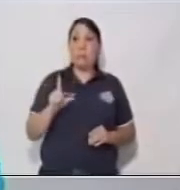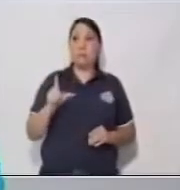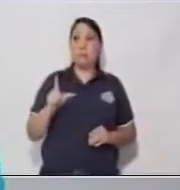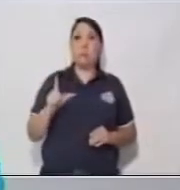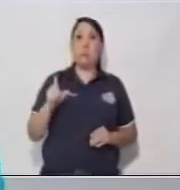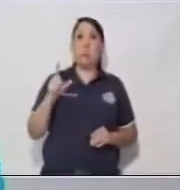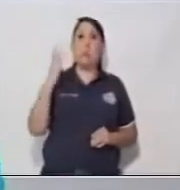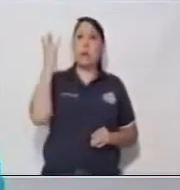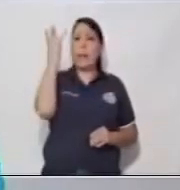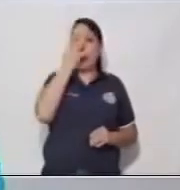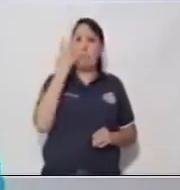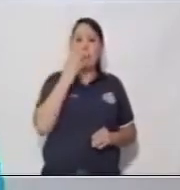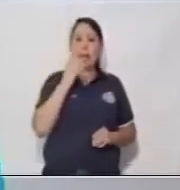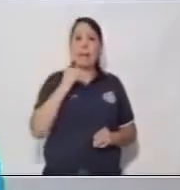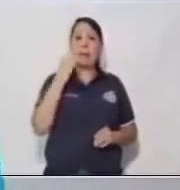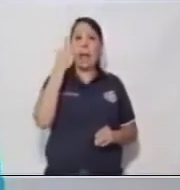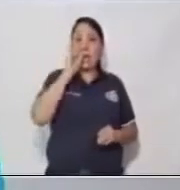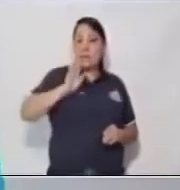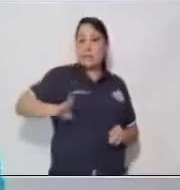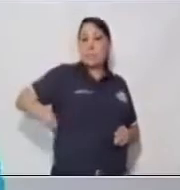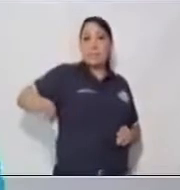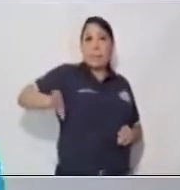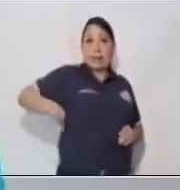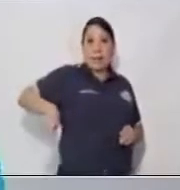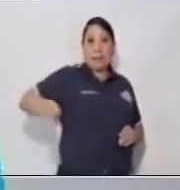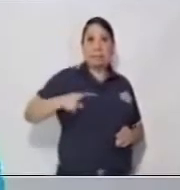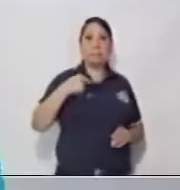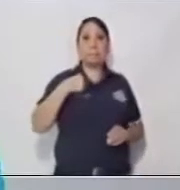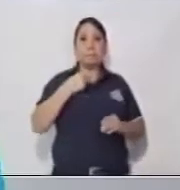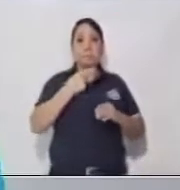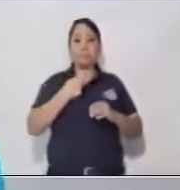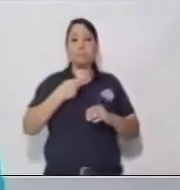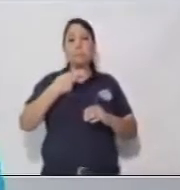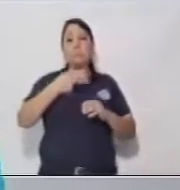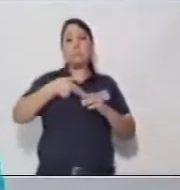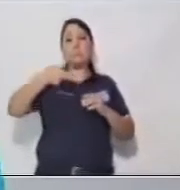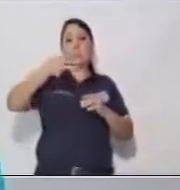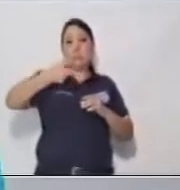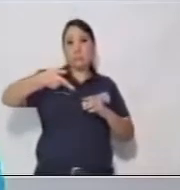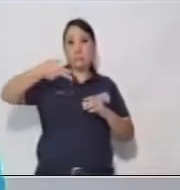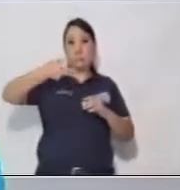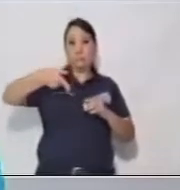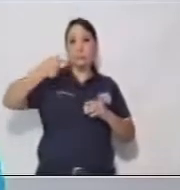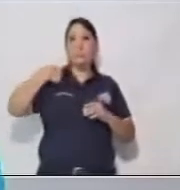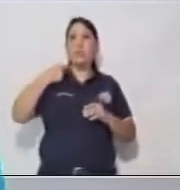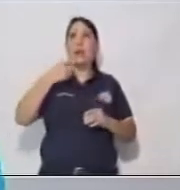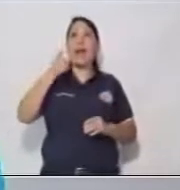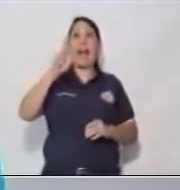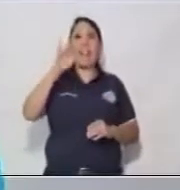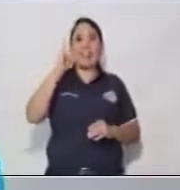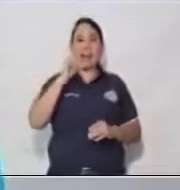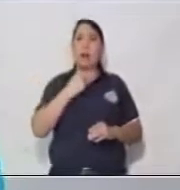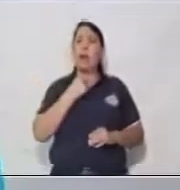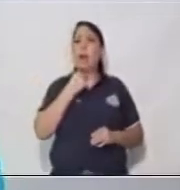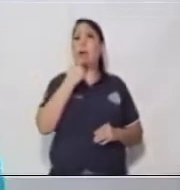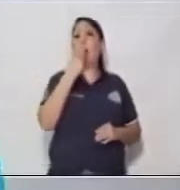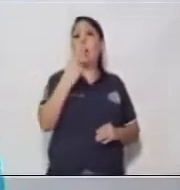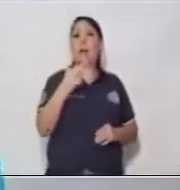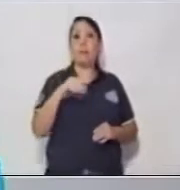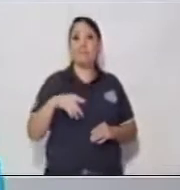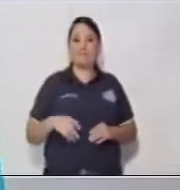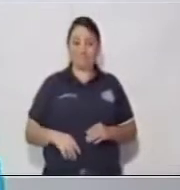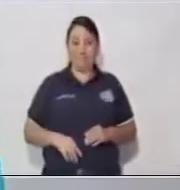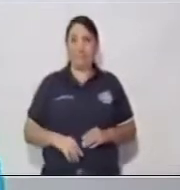sirena. Ariel es el nombre de la sirenita, recuerdan, la que cantaba cuando fuimos a ese país